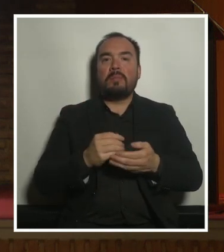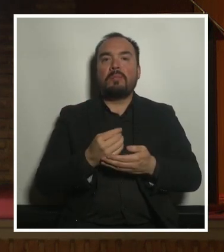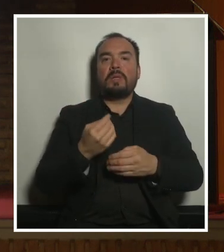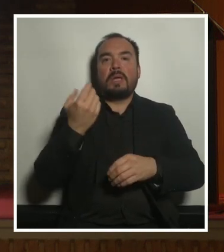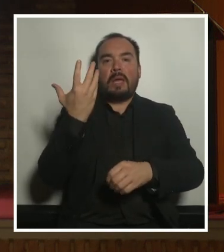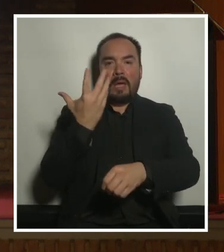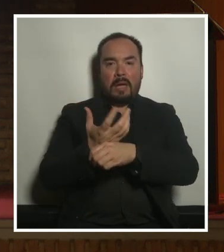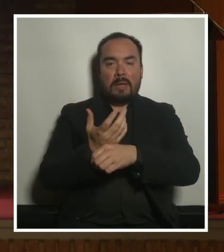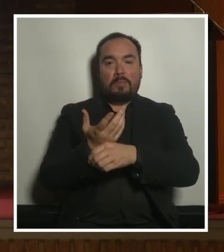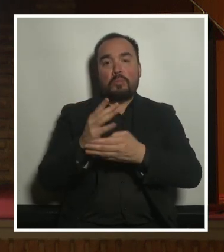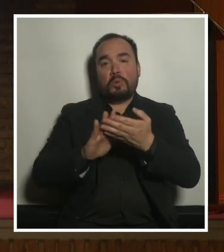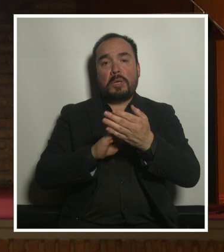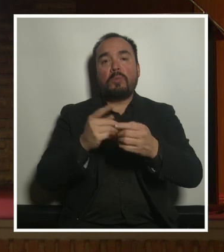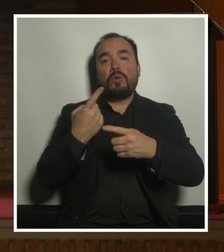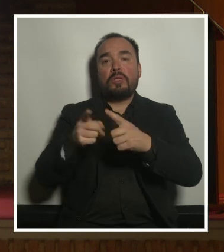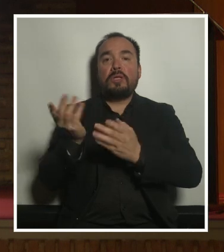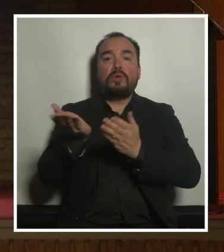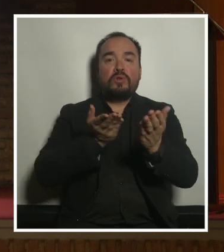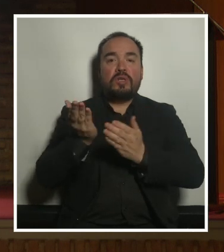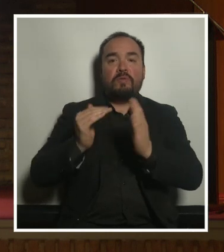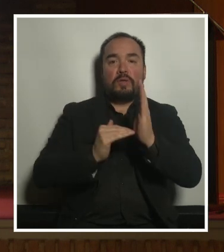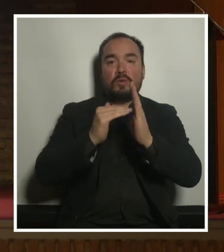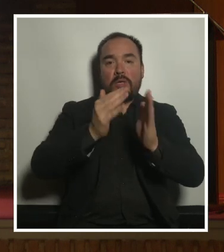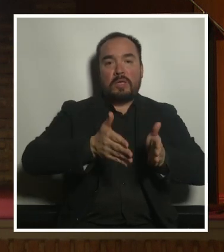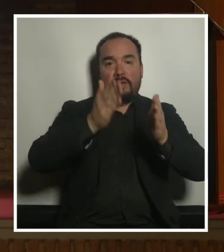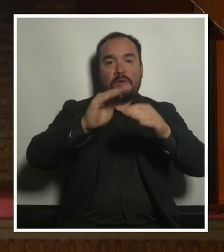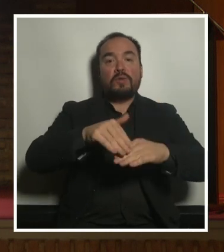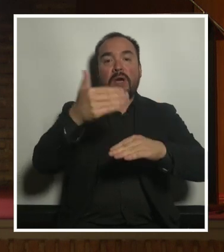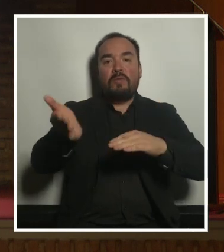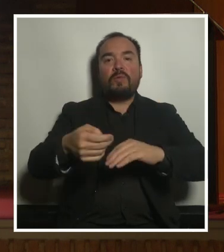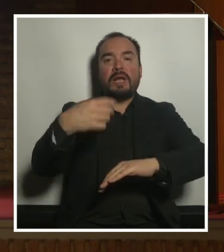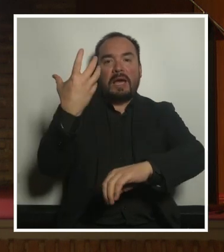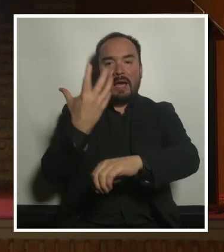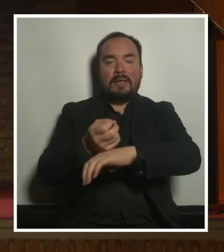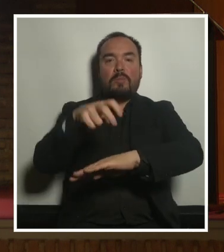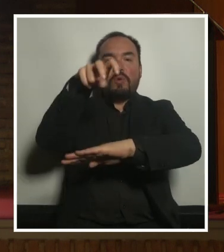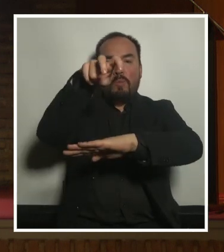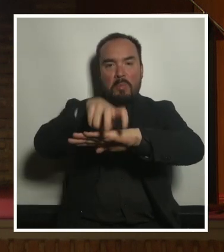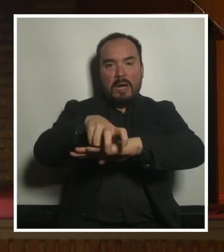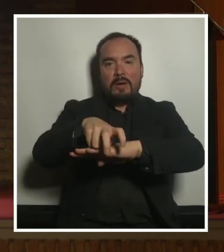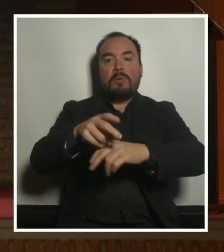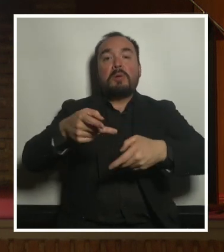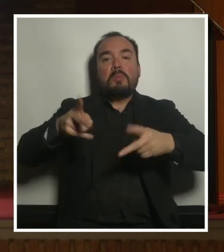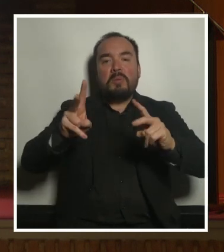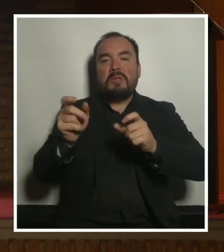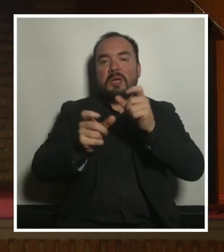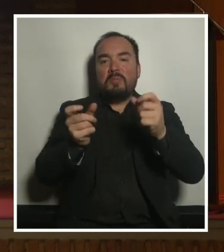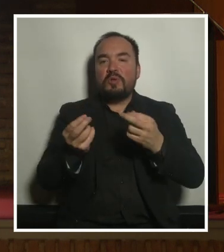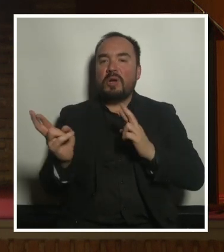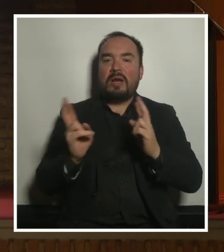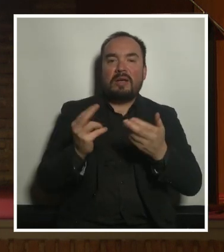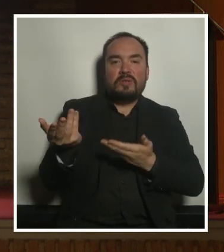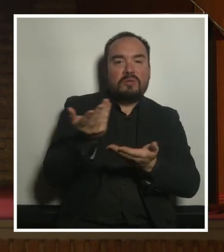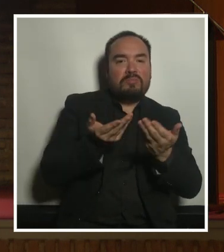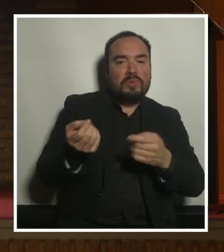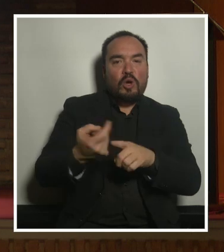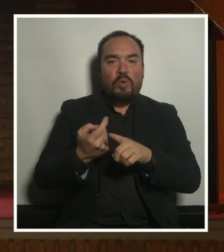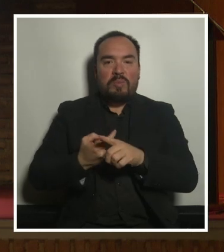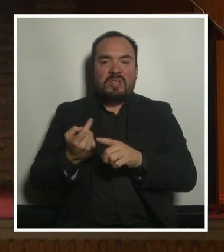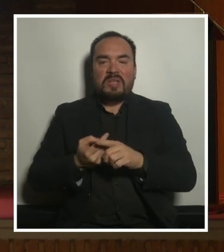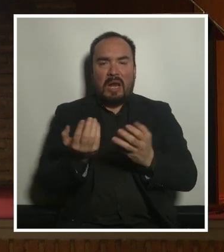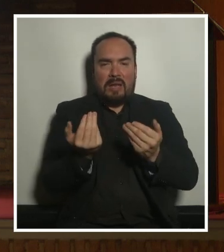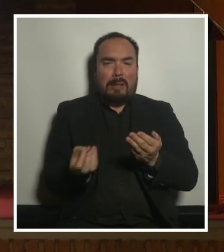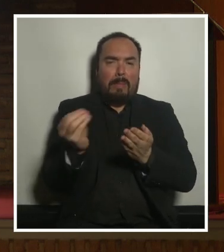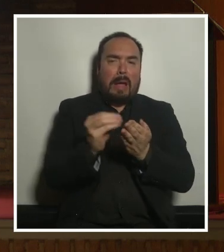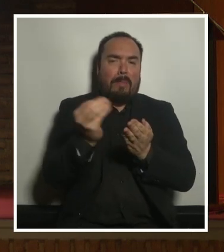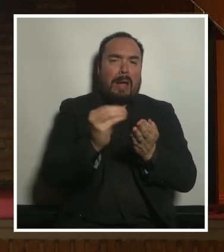a la salida de su edificio para poder salir a tomar el sol y relacionarse con las vecinas y no necesita mucho más pero necesita